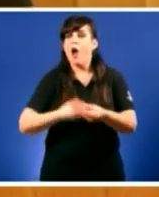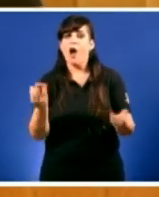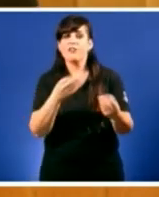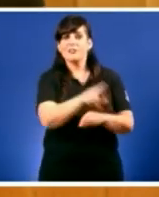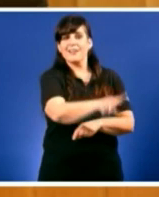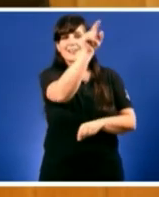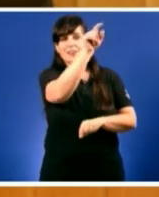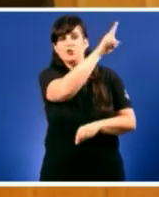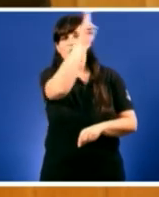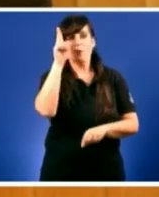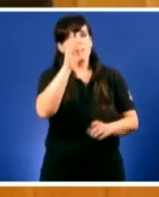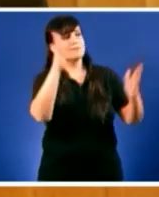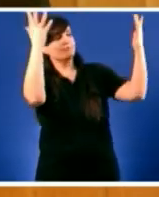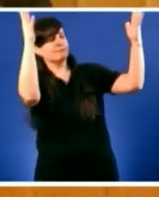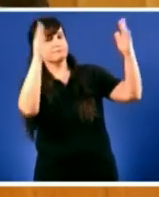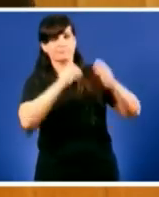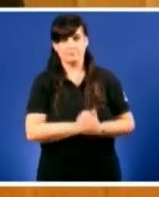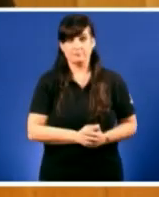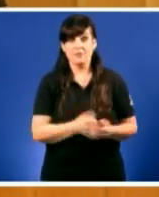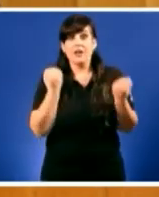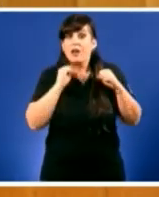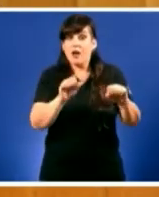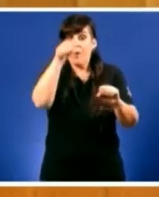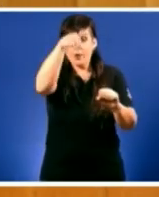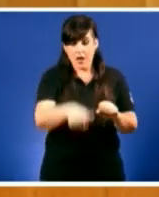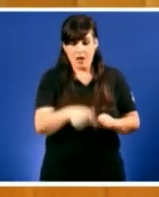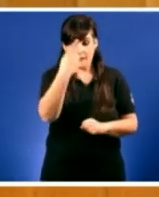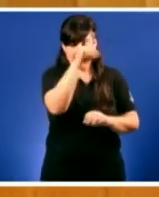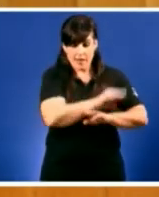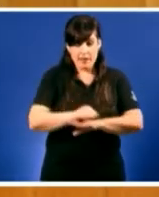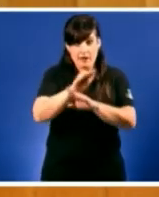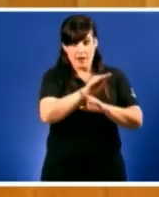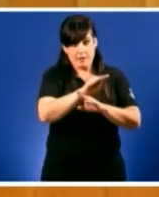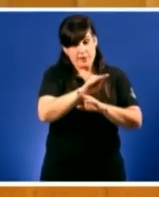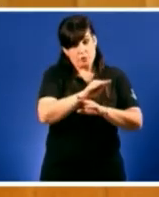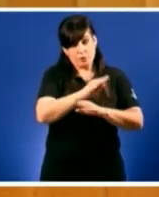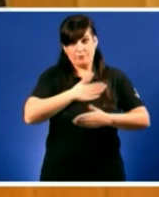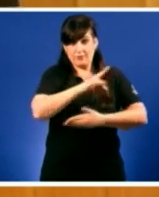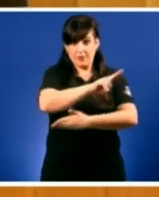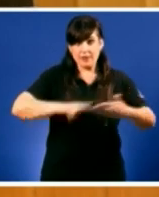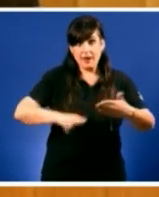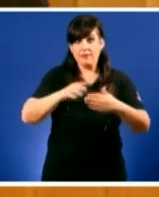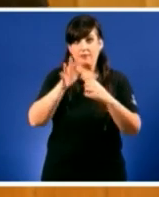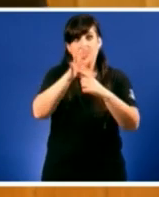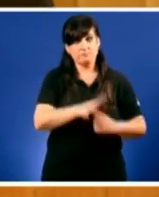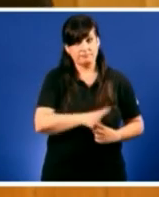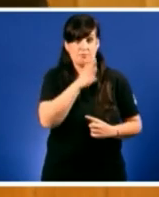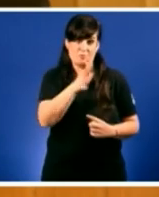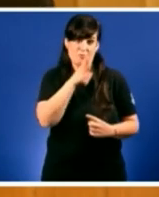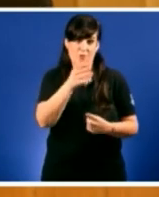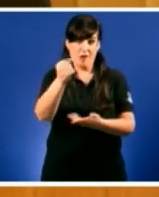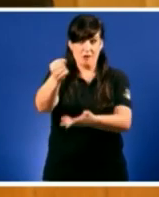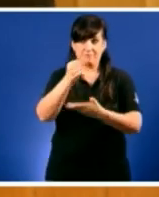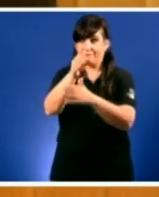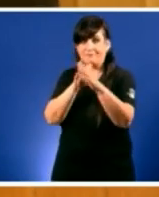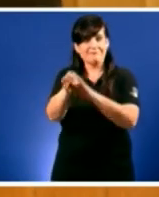un decreto que discrimina os gandeiros galegos no acceso ás axudas. E ainda por riba, o secretario general